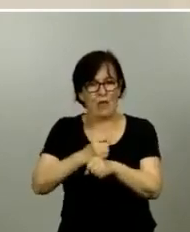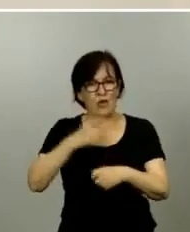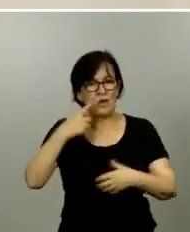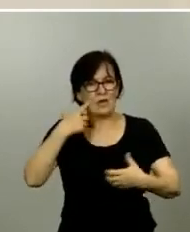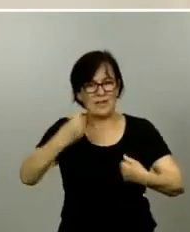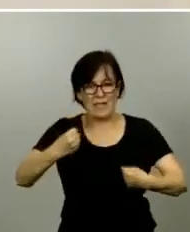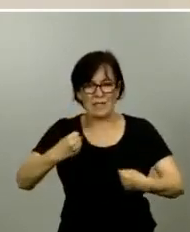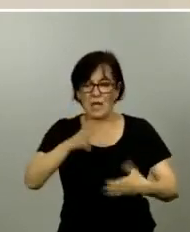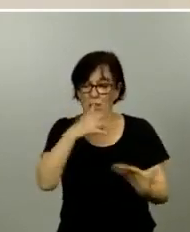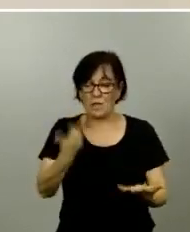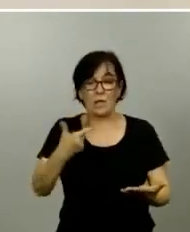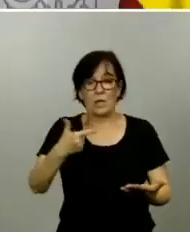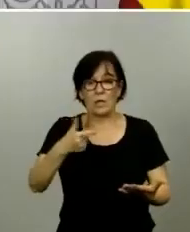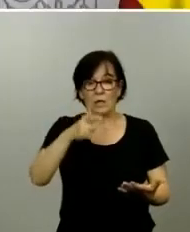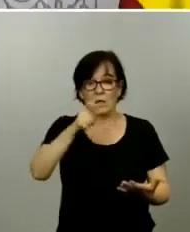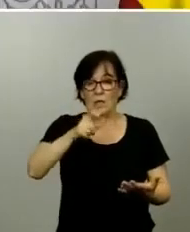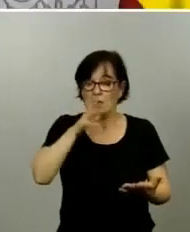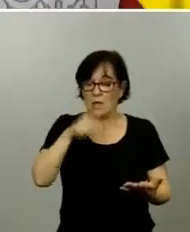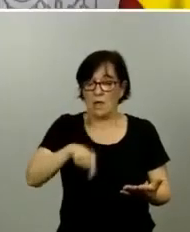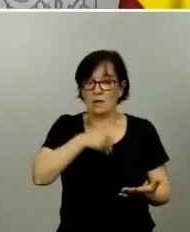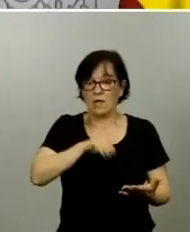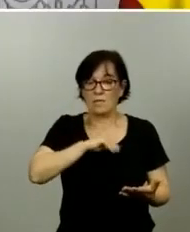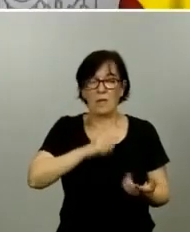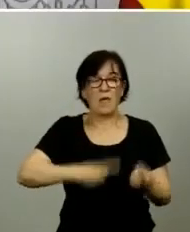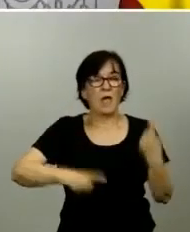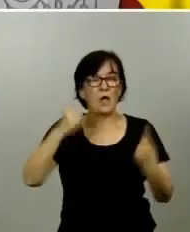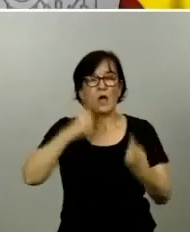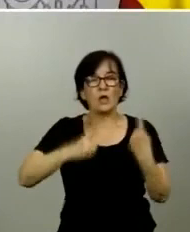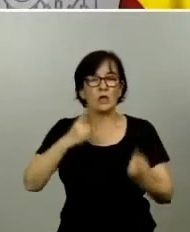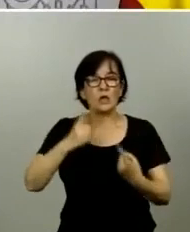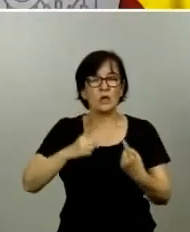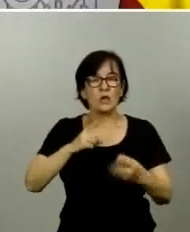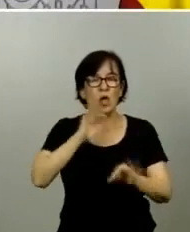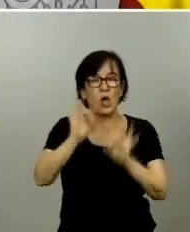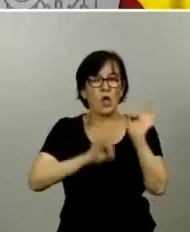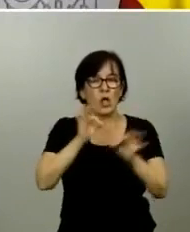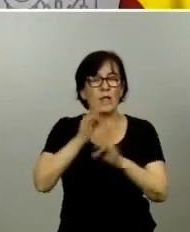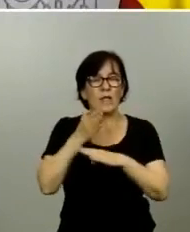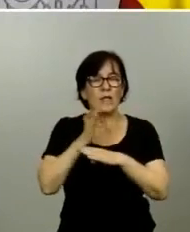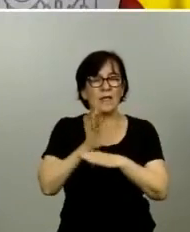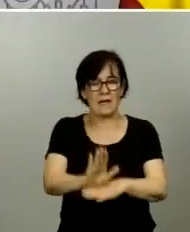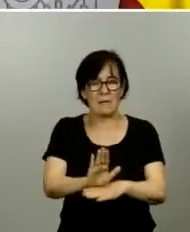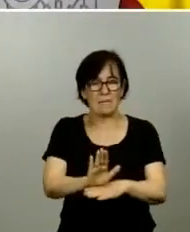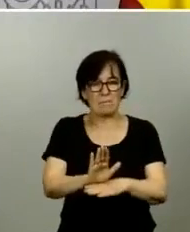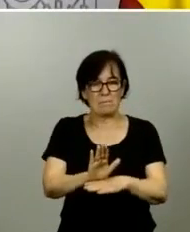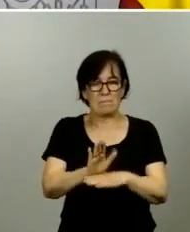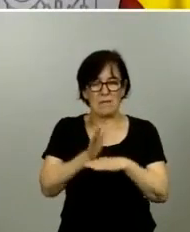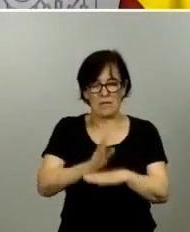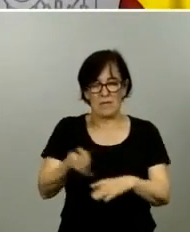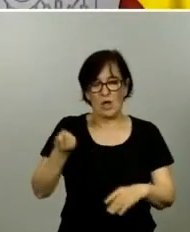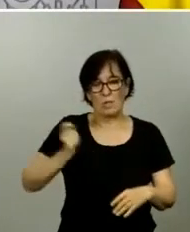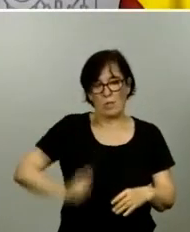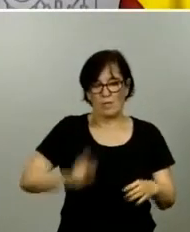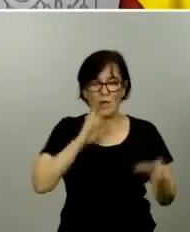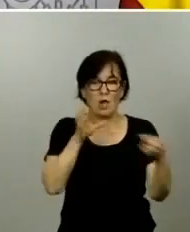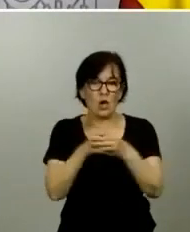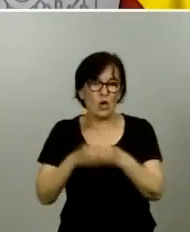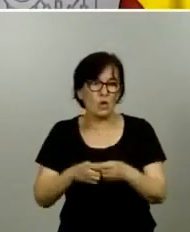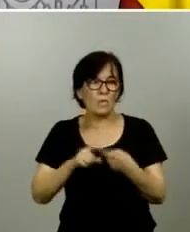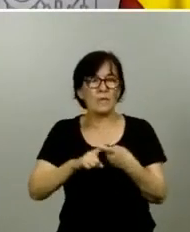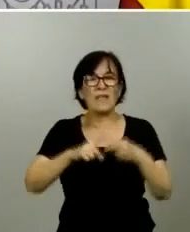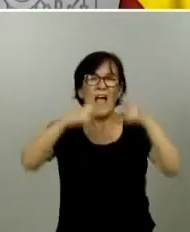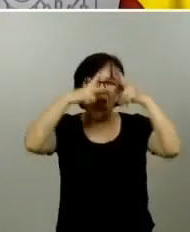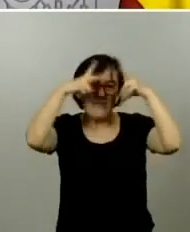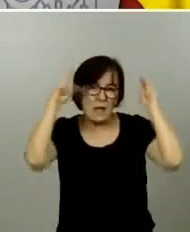aquí en España algunas organizaciones que representan profesionalmente estos cultivos como la enfermería